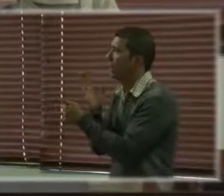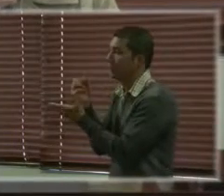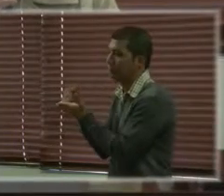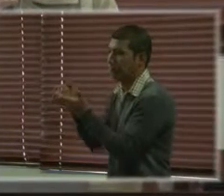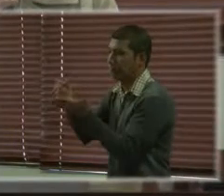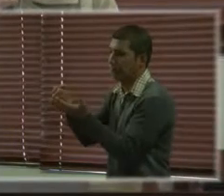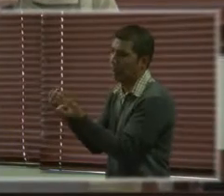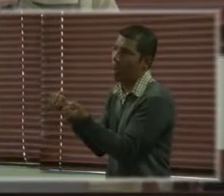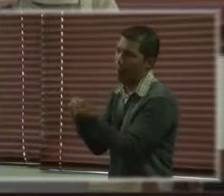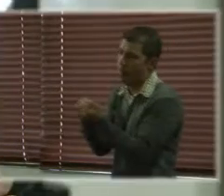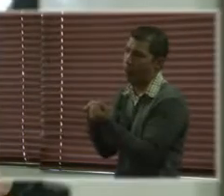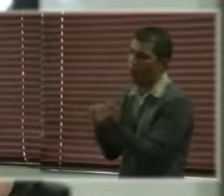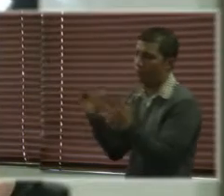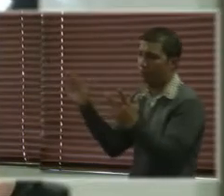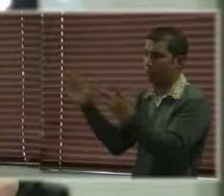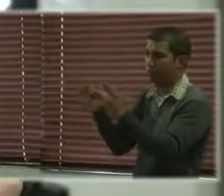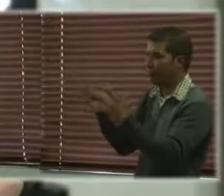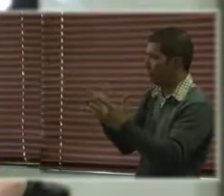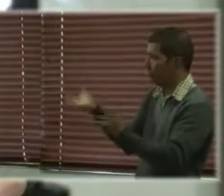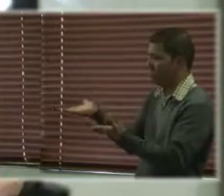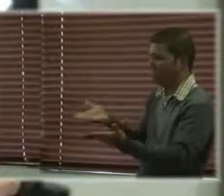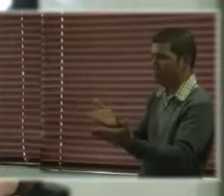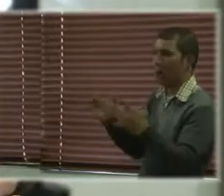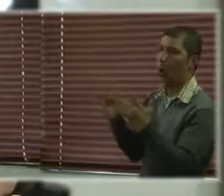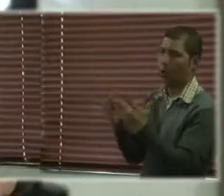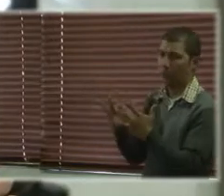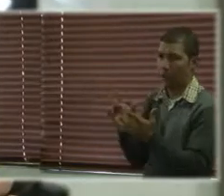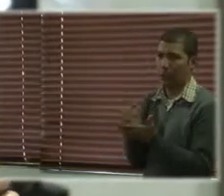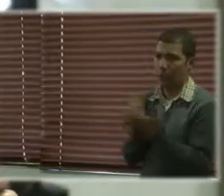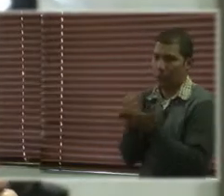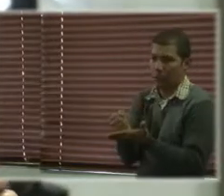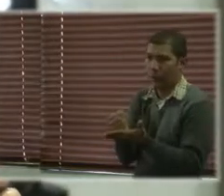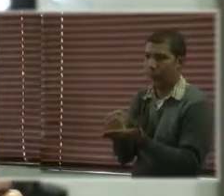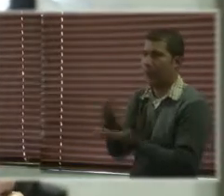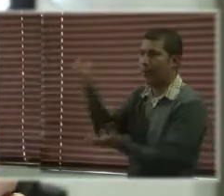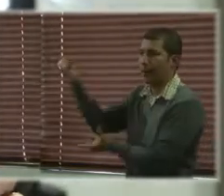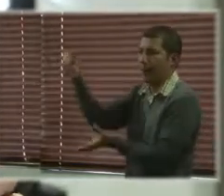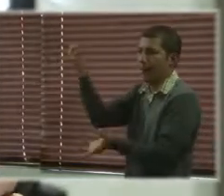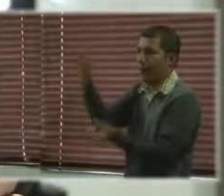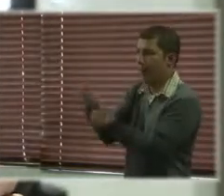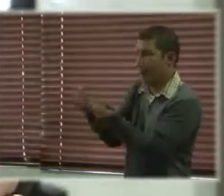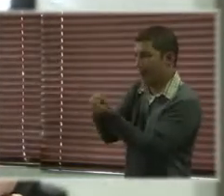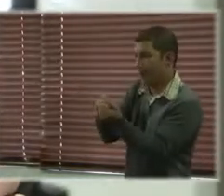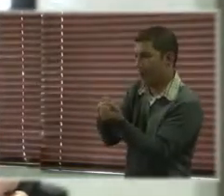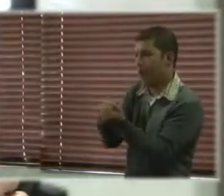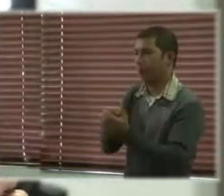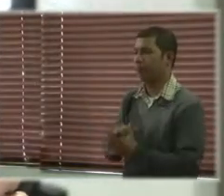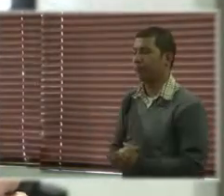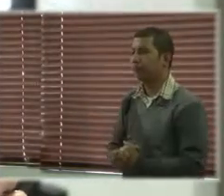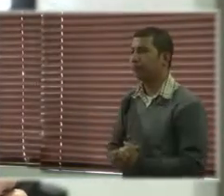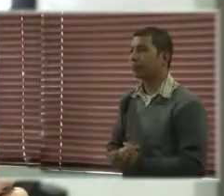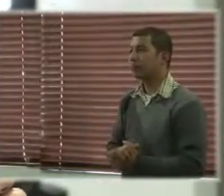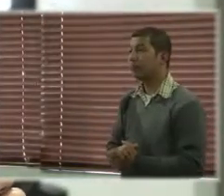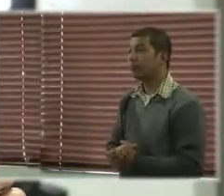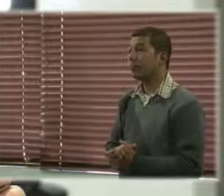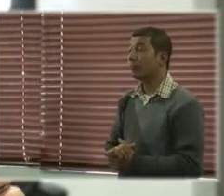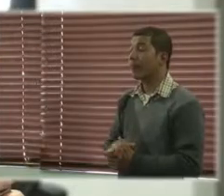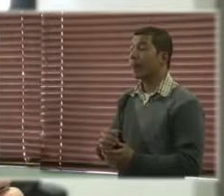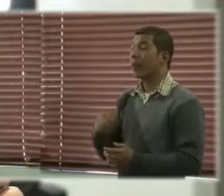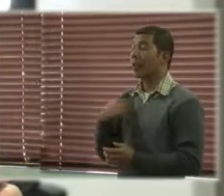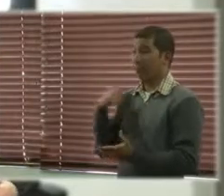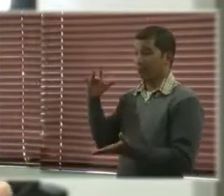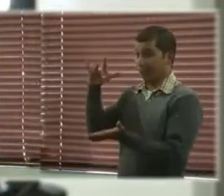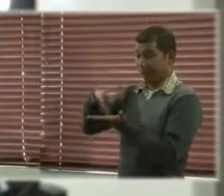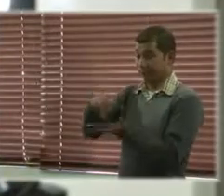organización que nos lo está requiriendo. Sin embargo, también es una de las cuestiones con las que yo quiero cerrar también mi